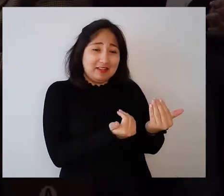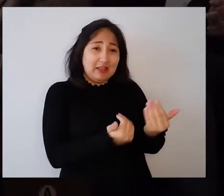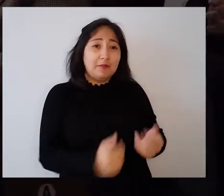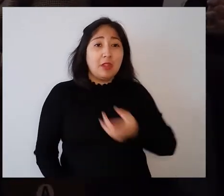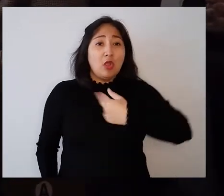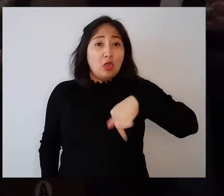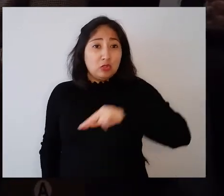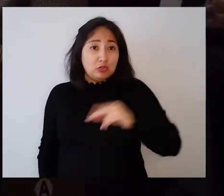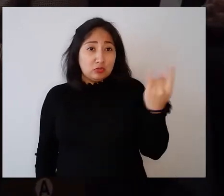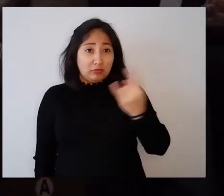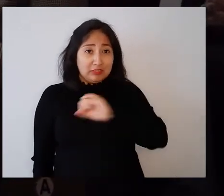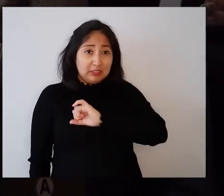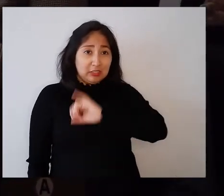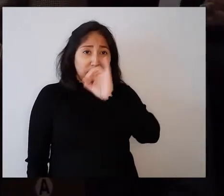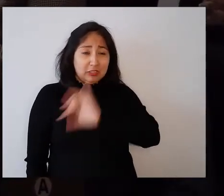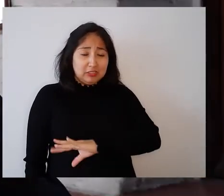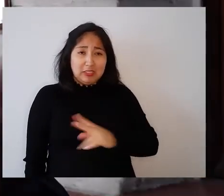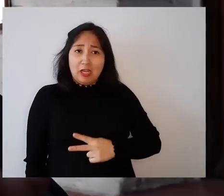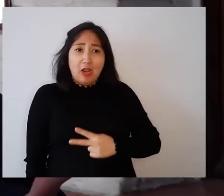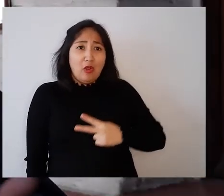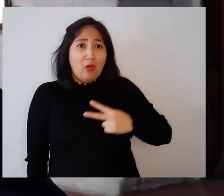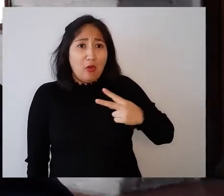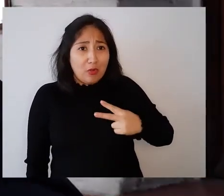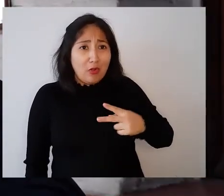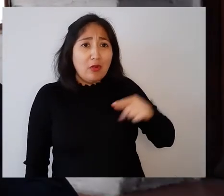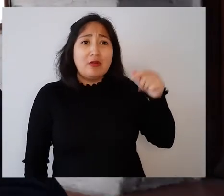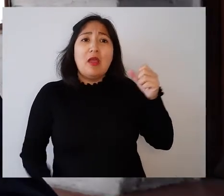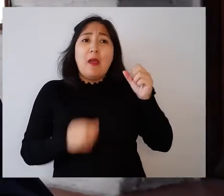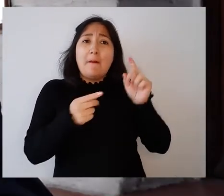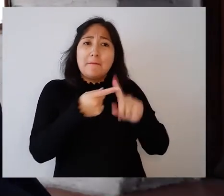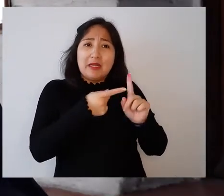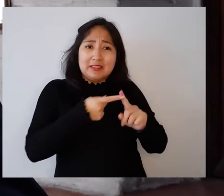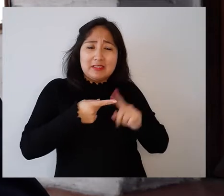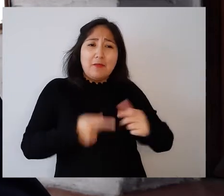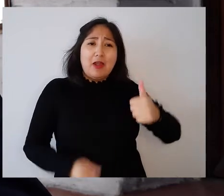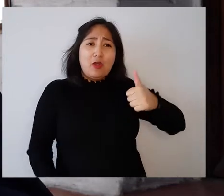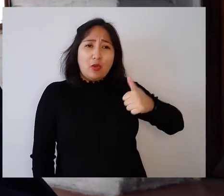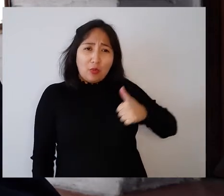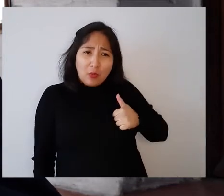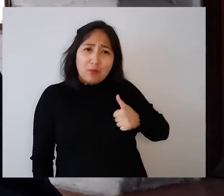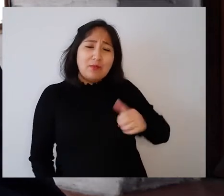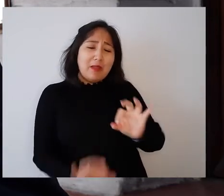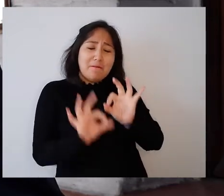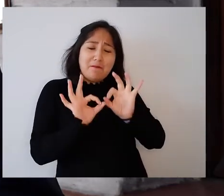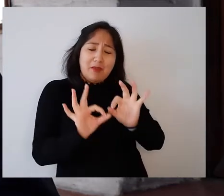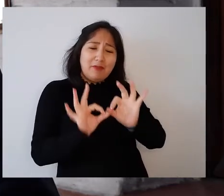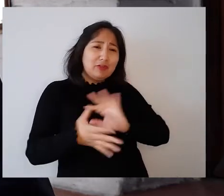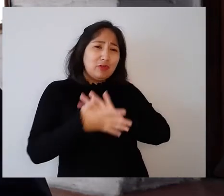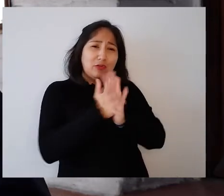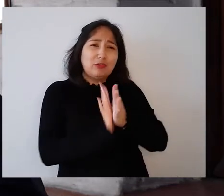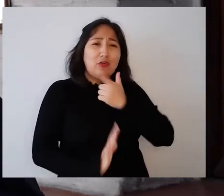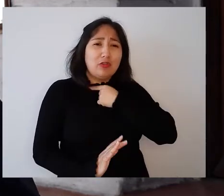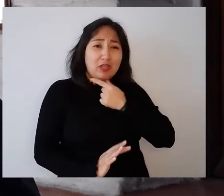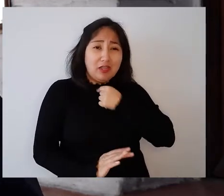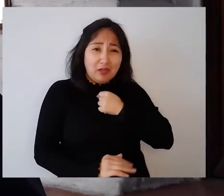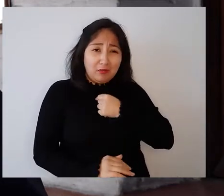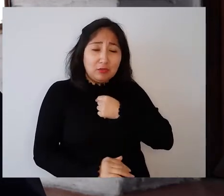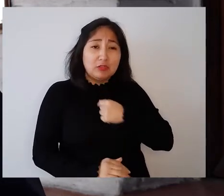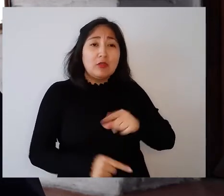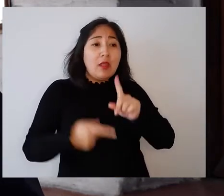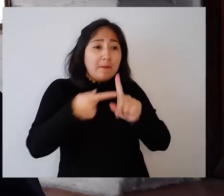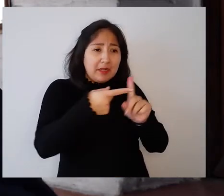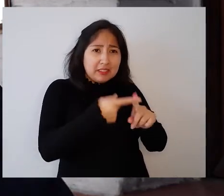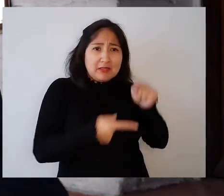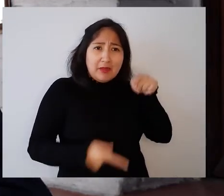necesita en nuestra ciudad. Para nosotros como Citi Aves es realmente un honor participar en este tipo de iniciativas porque cumple perfectamente con nuestros fines sociales.